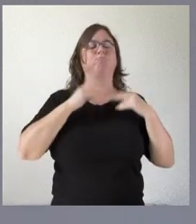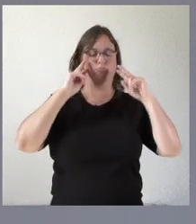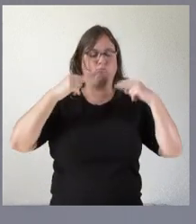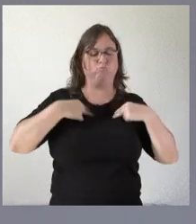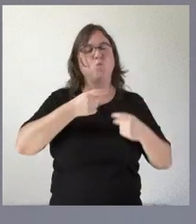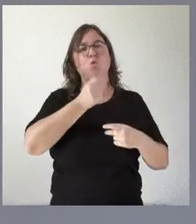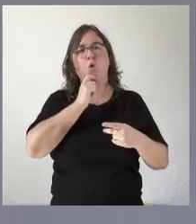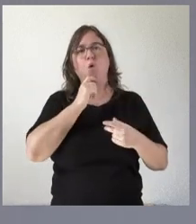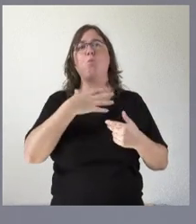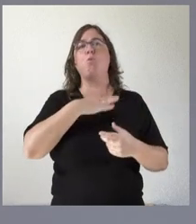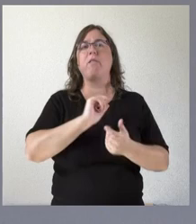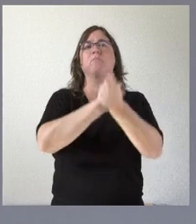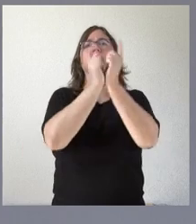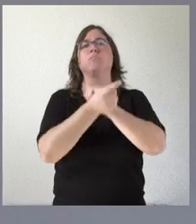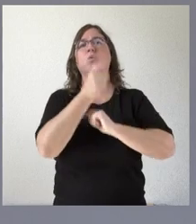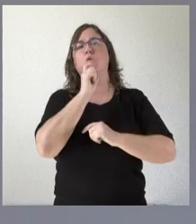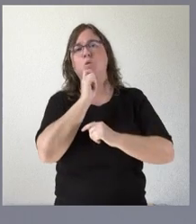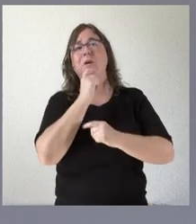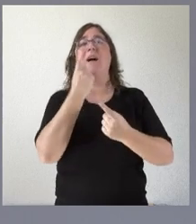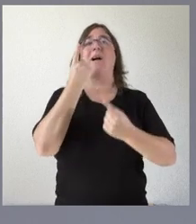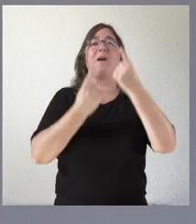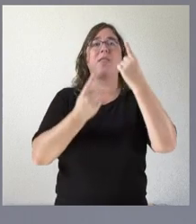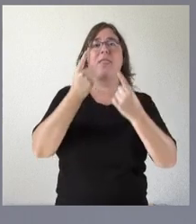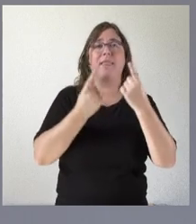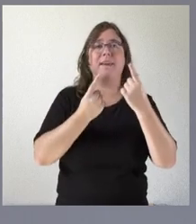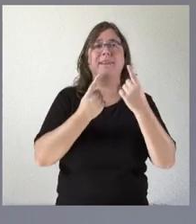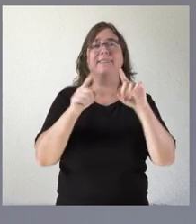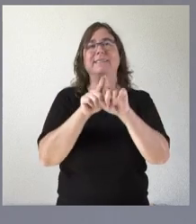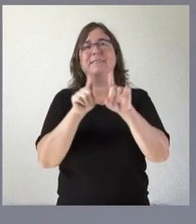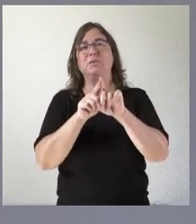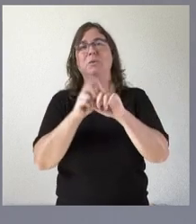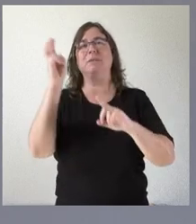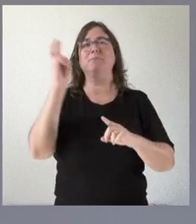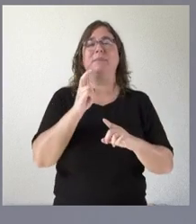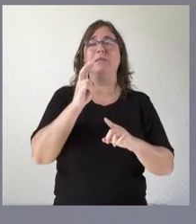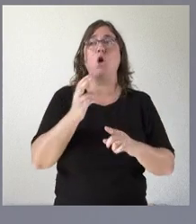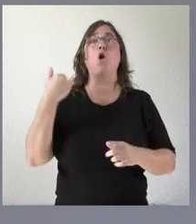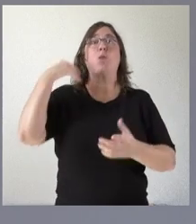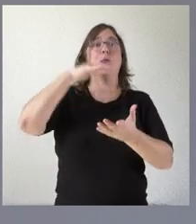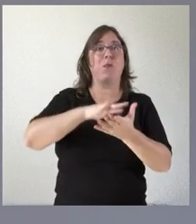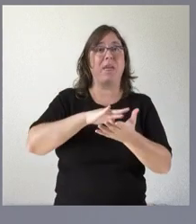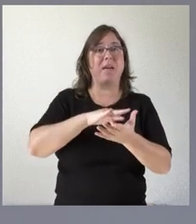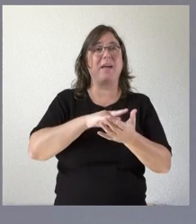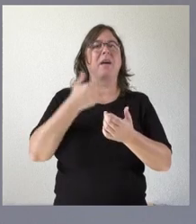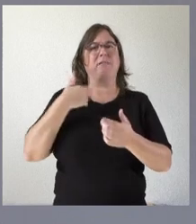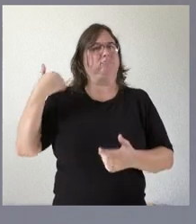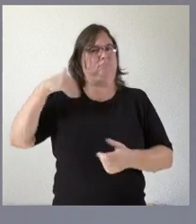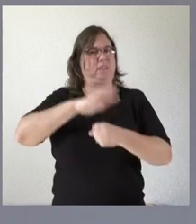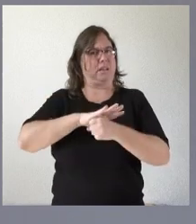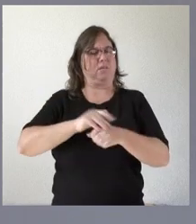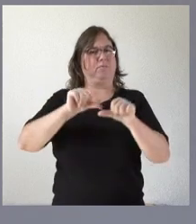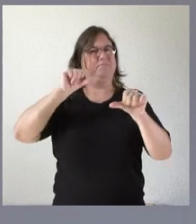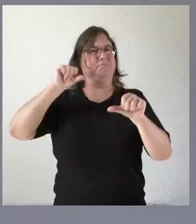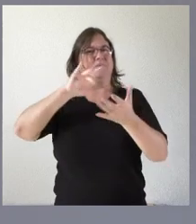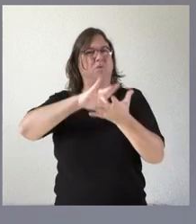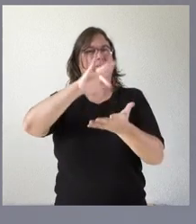qué podemos hacer para hacer posible esto que a veces se viene dando no solamente en el otro día sino con excesiva asiduidad diría